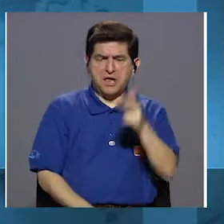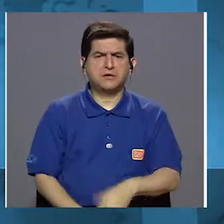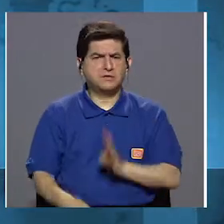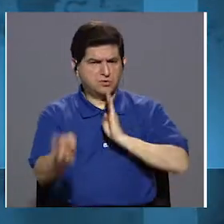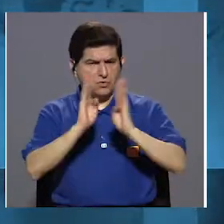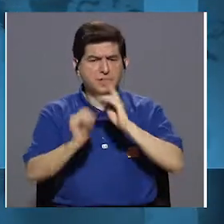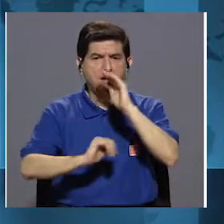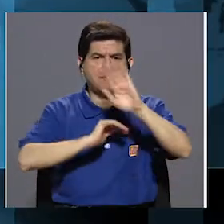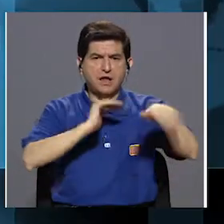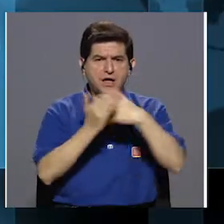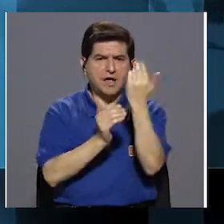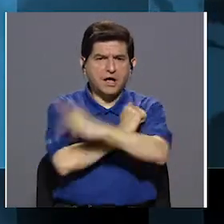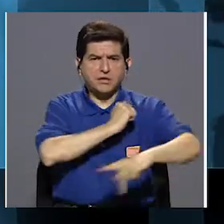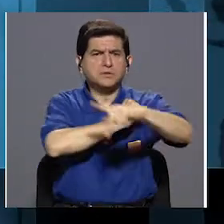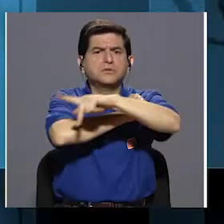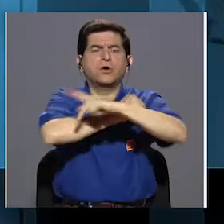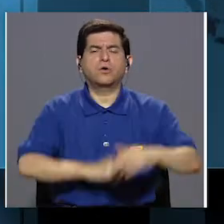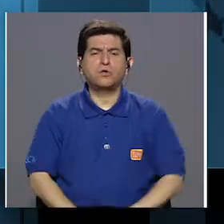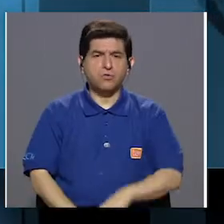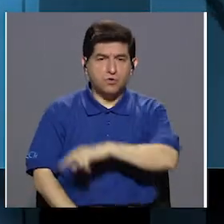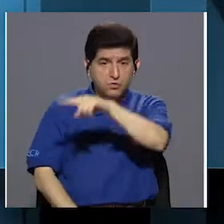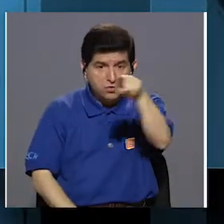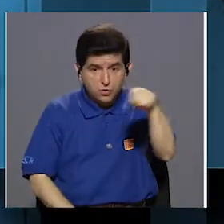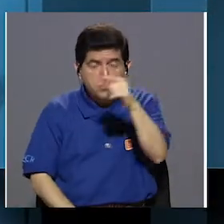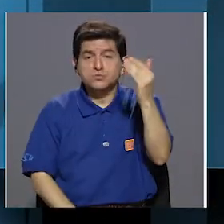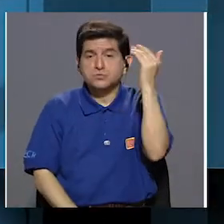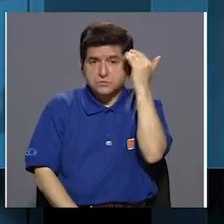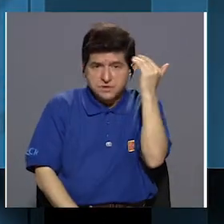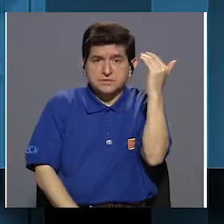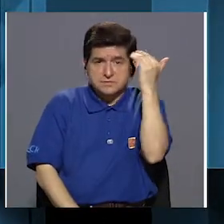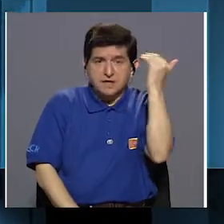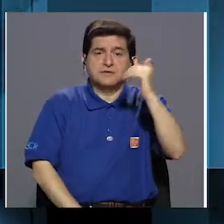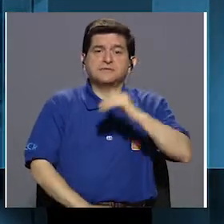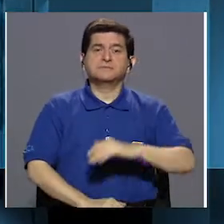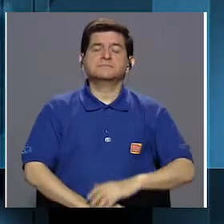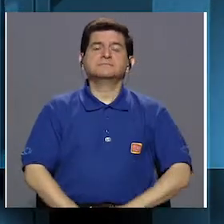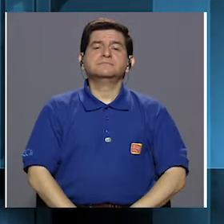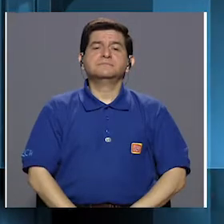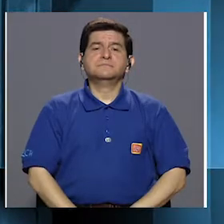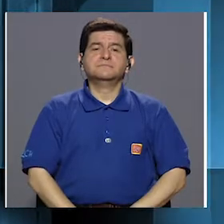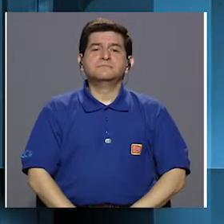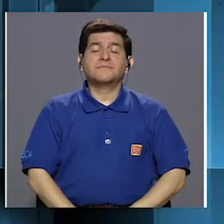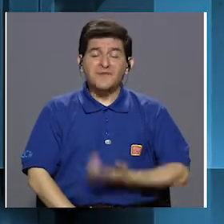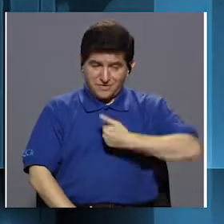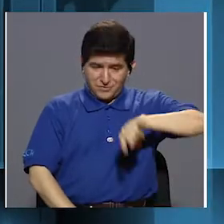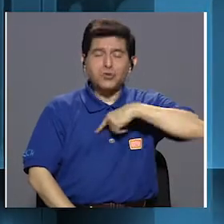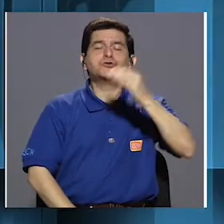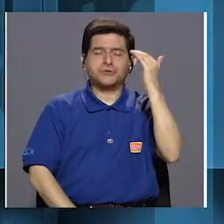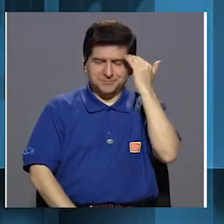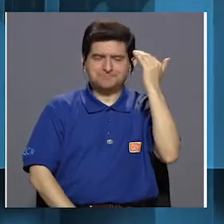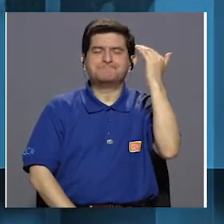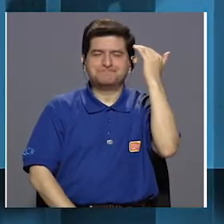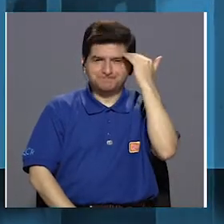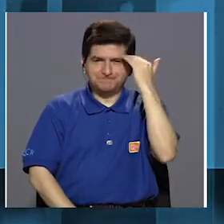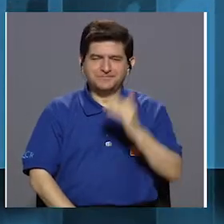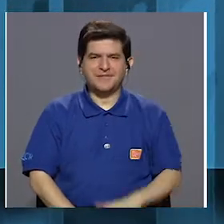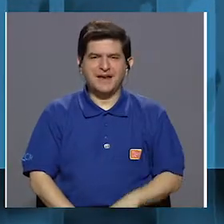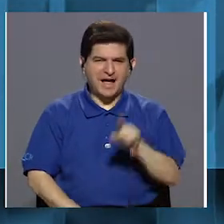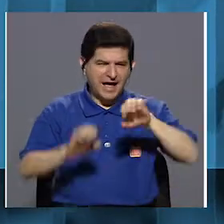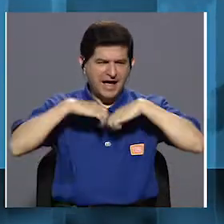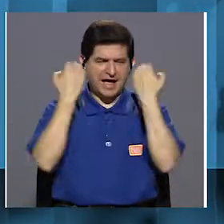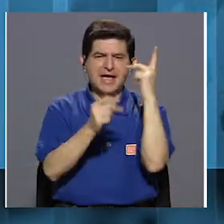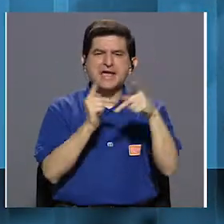hablarle al país entero. Ustedes son los que saben. Porque nosotros sí sabemos cuál era la